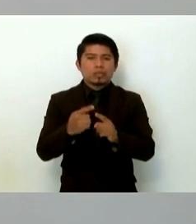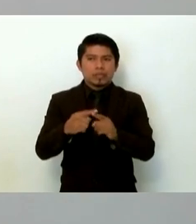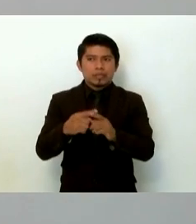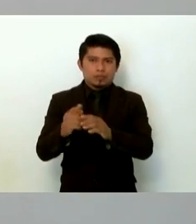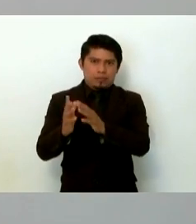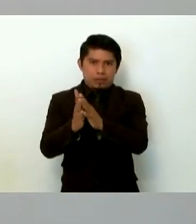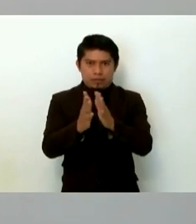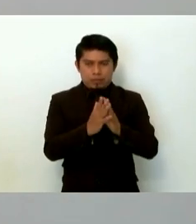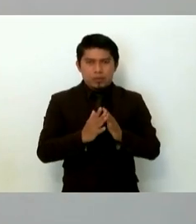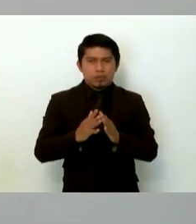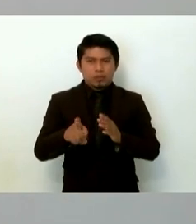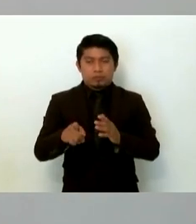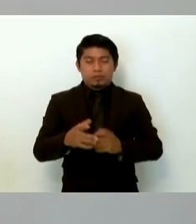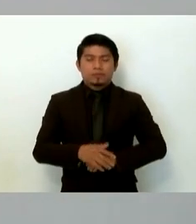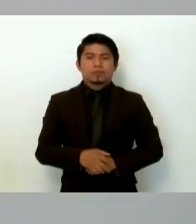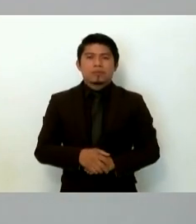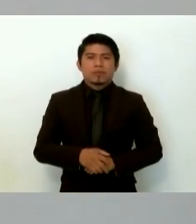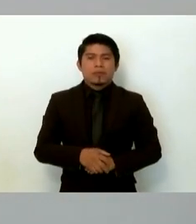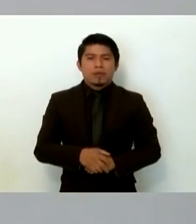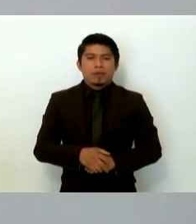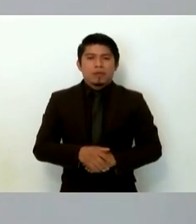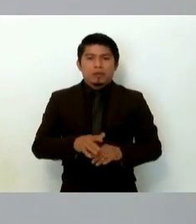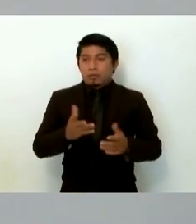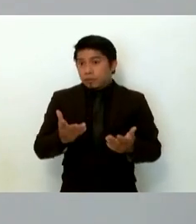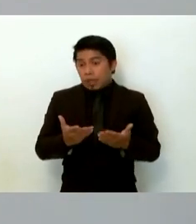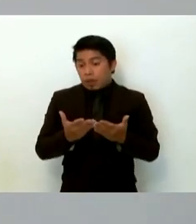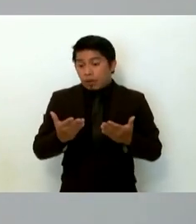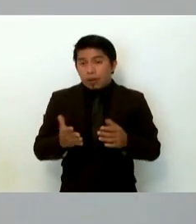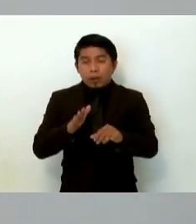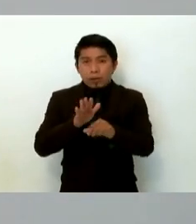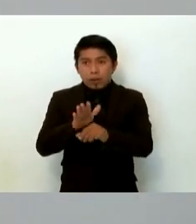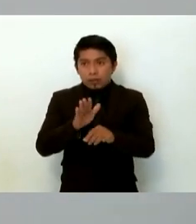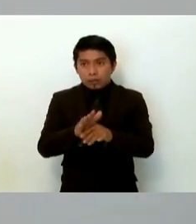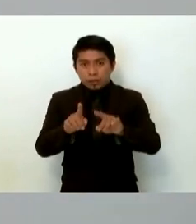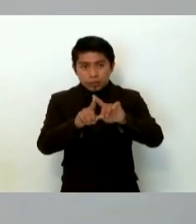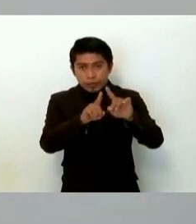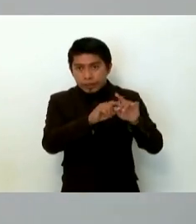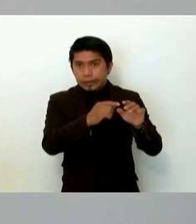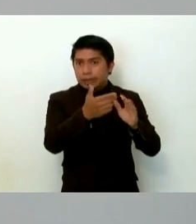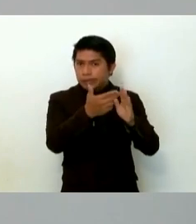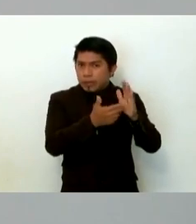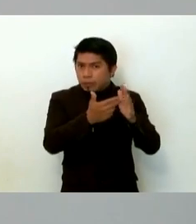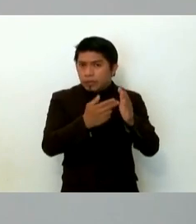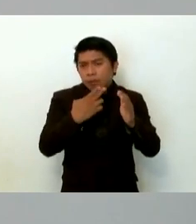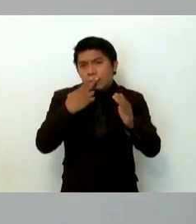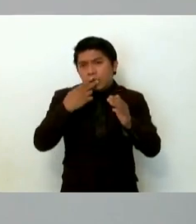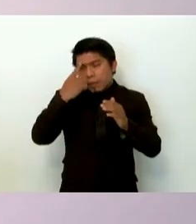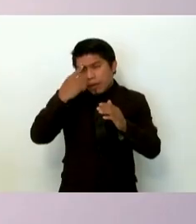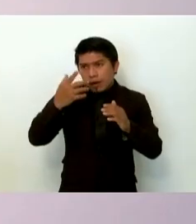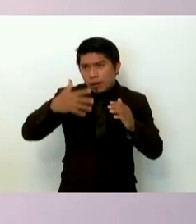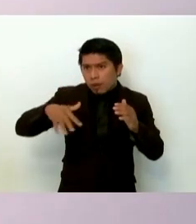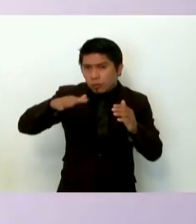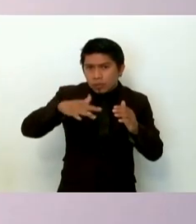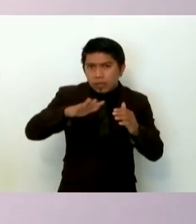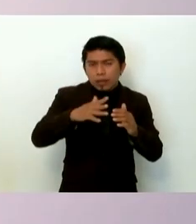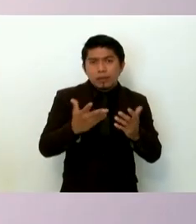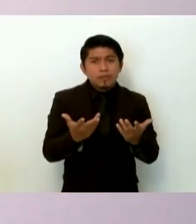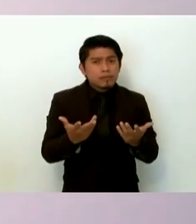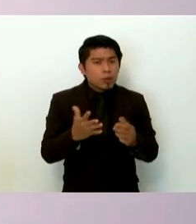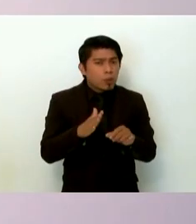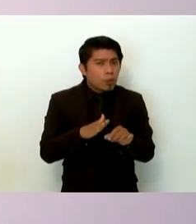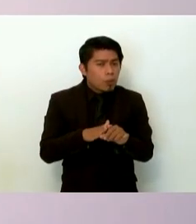involucrados con estos hechos cuáles son los instrumentos que utilizamos para las búsquedas más allá